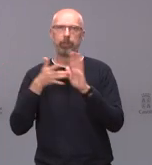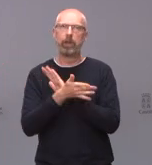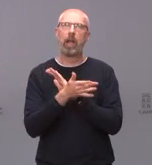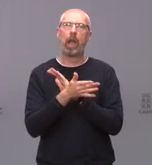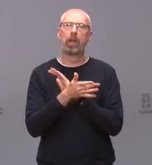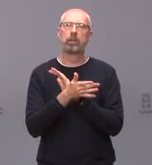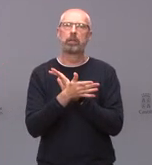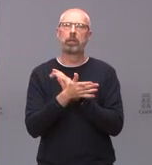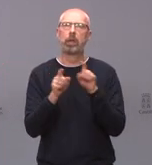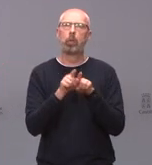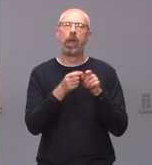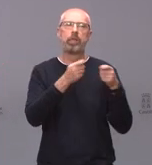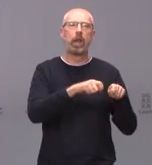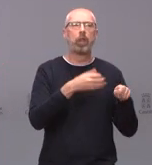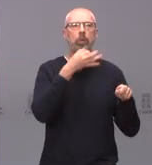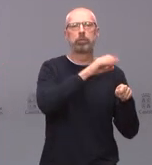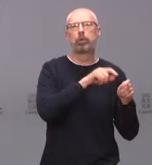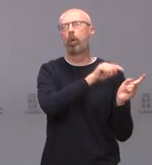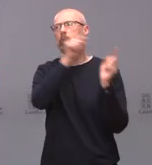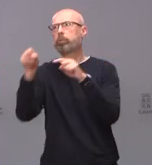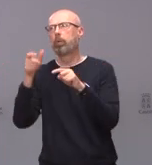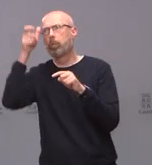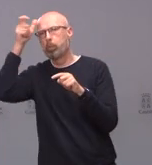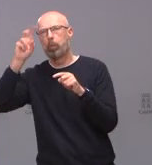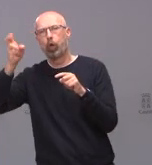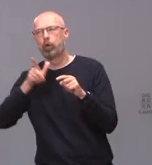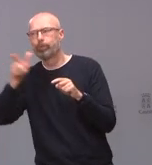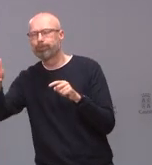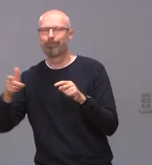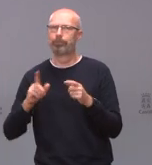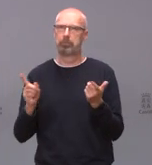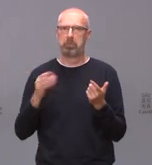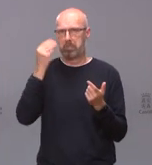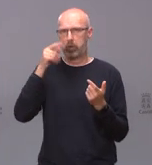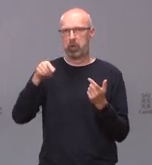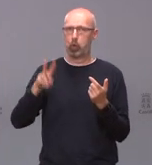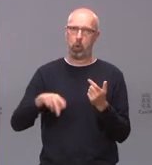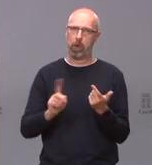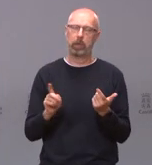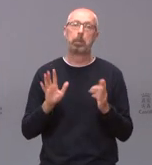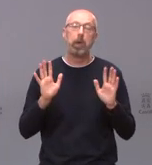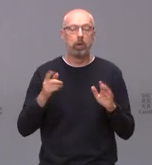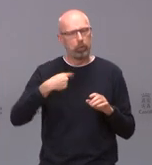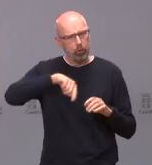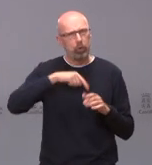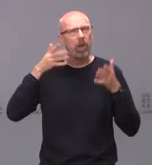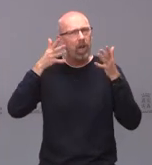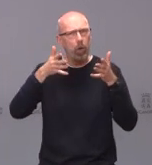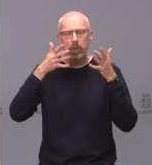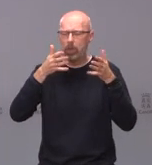no es no es muy importante pero nuestras recomendaciones siguen siendo